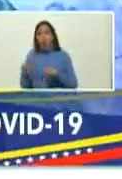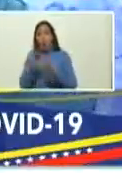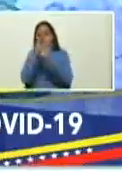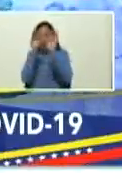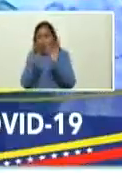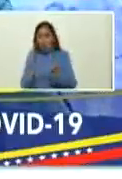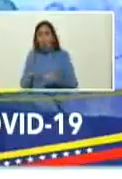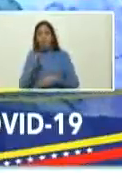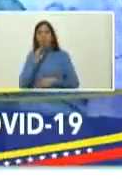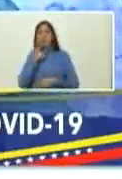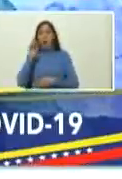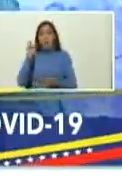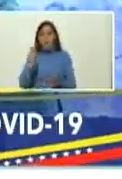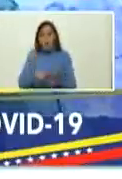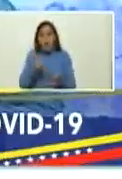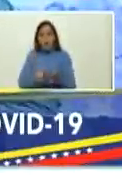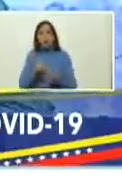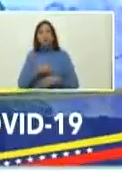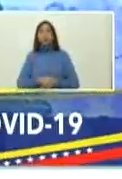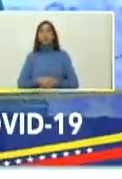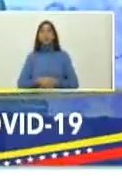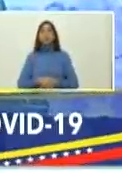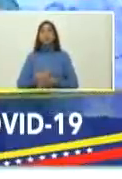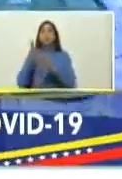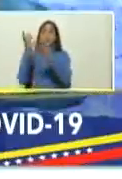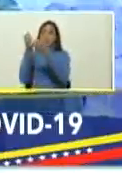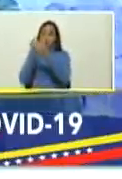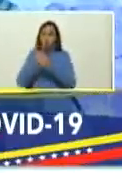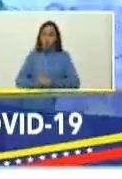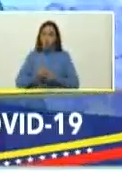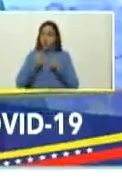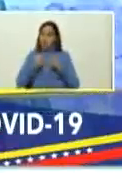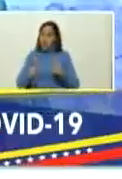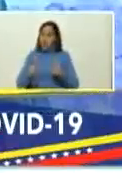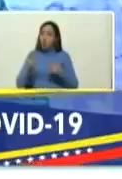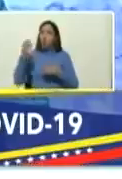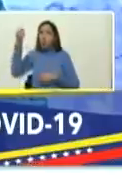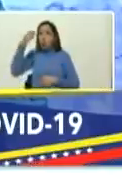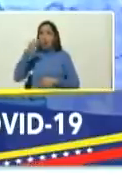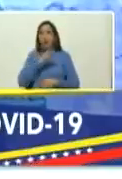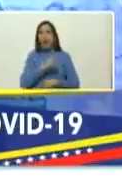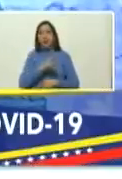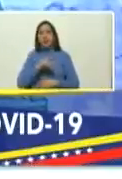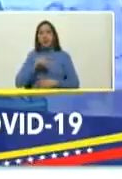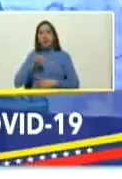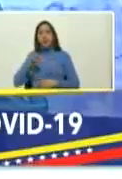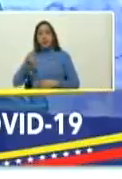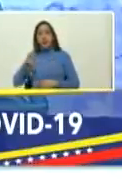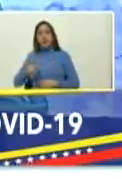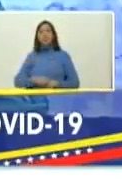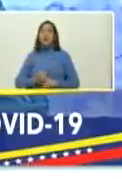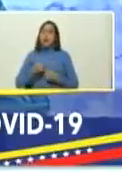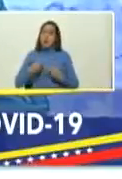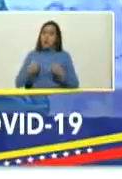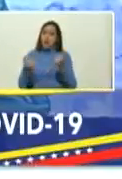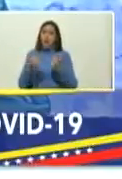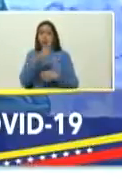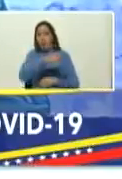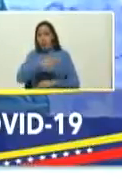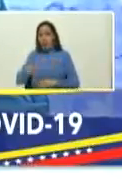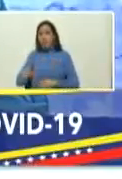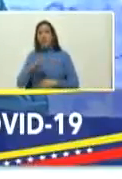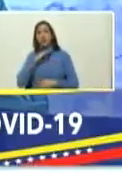una cuenta bancaria pagando y trayéndolo directo pero lo trajimos y cuántas vidas ha salvado el rendecibir que trajimos